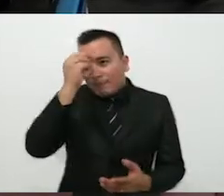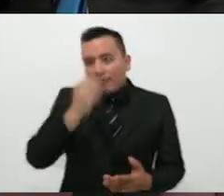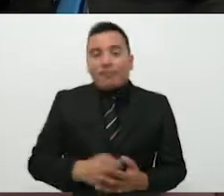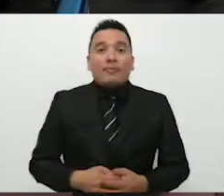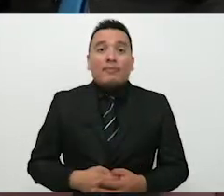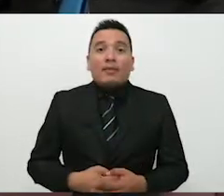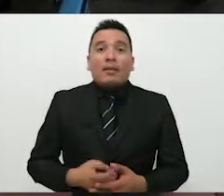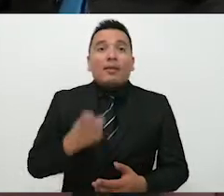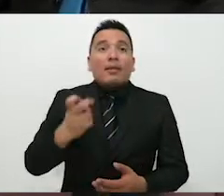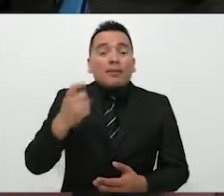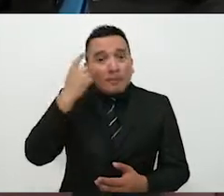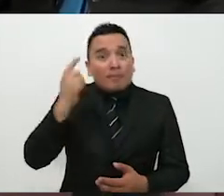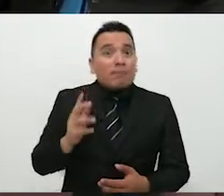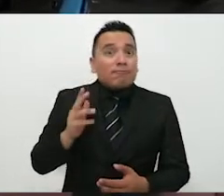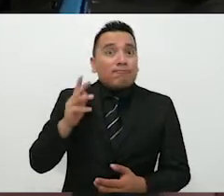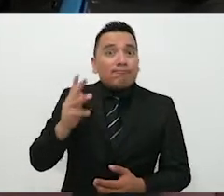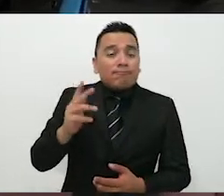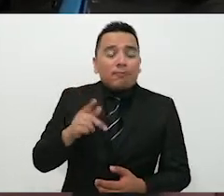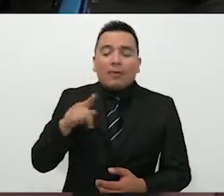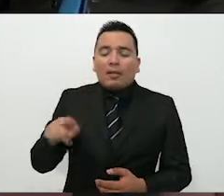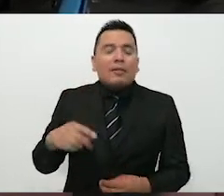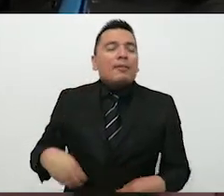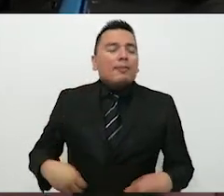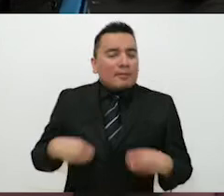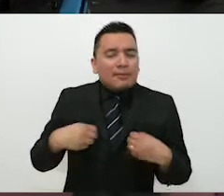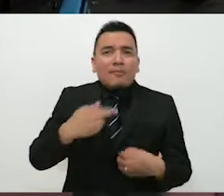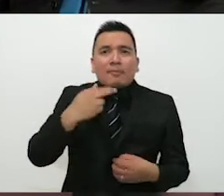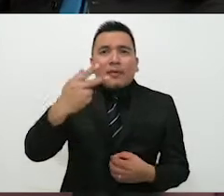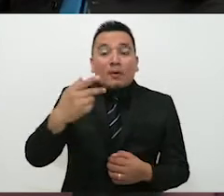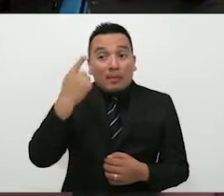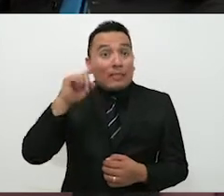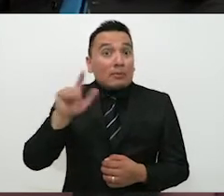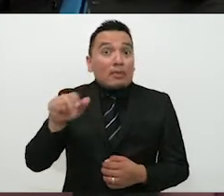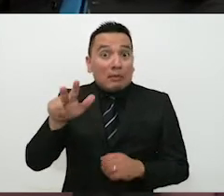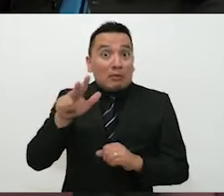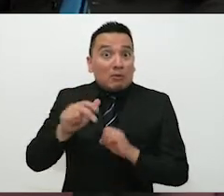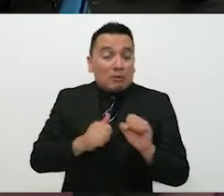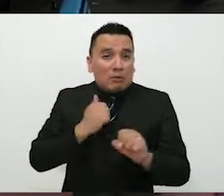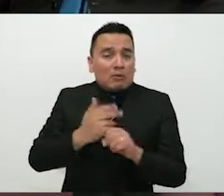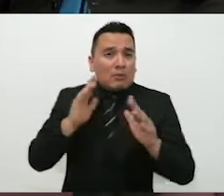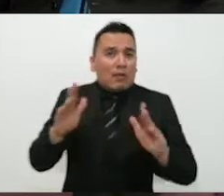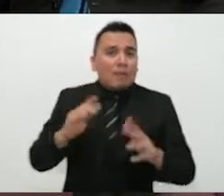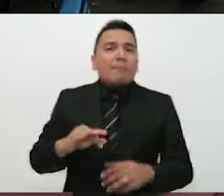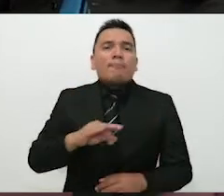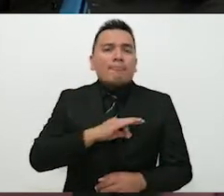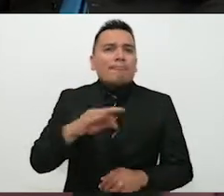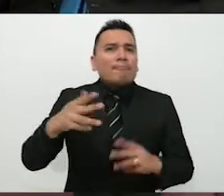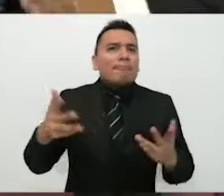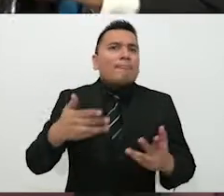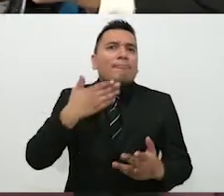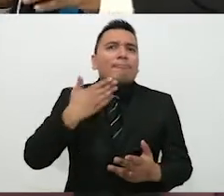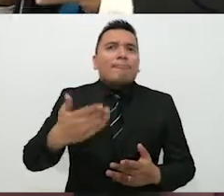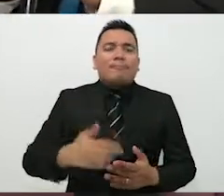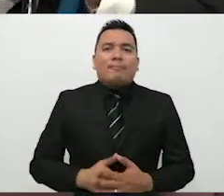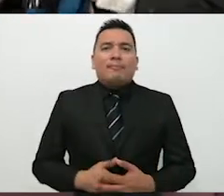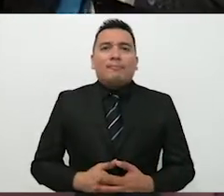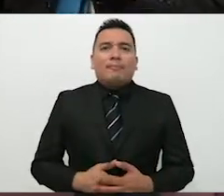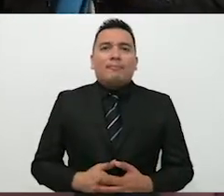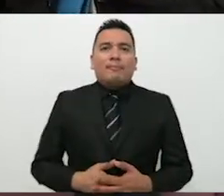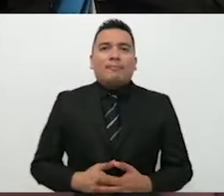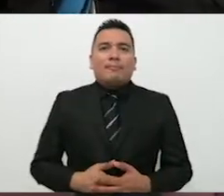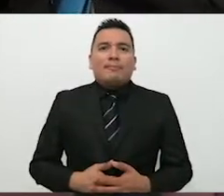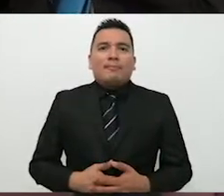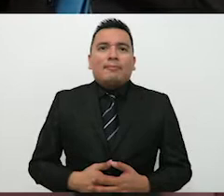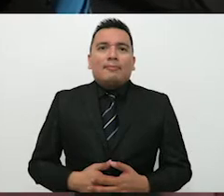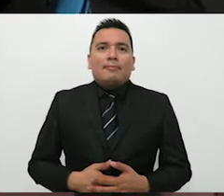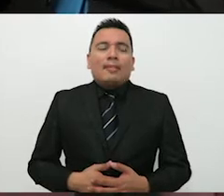que es lo que permite forjar mejores ciudadanos para que cuando ya tengan esa ciudadanía puedan ejercerla de manera responsable. A mí